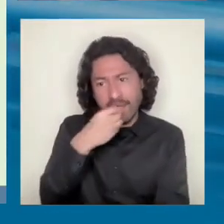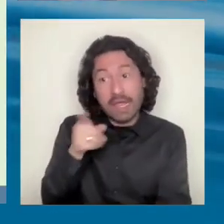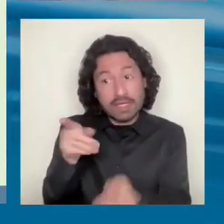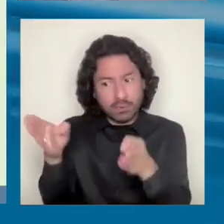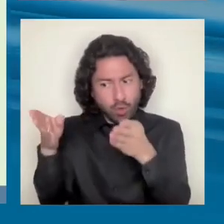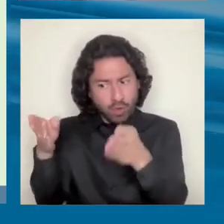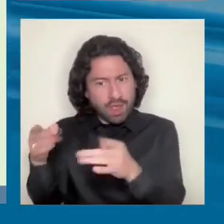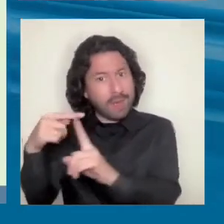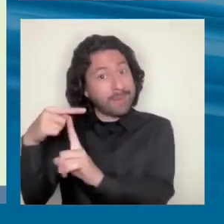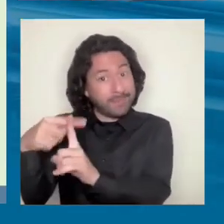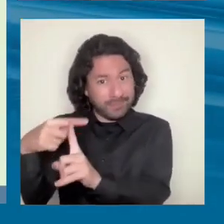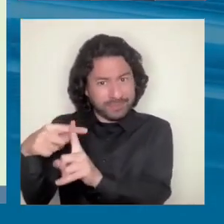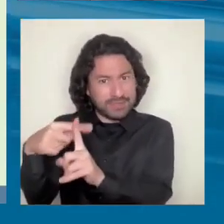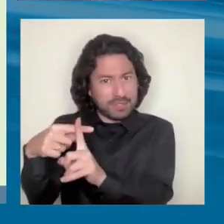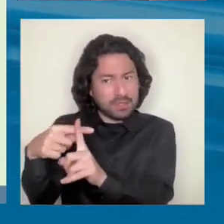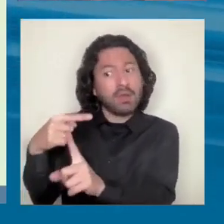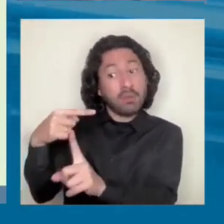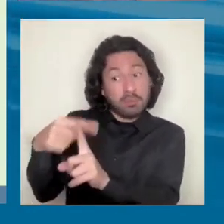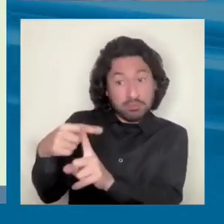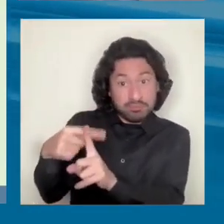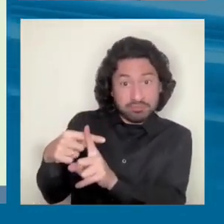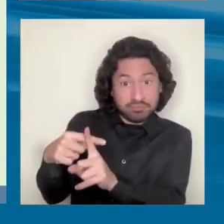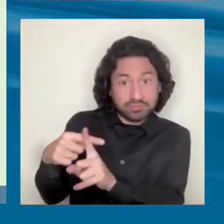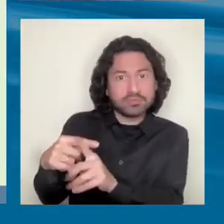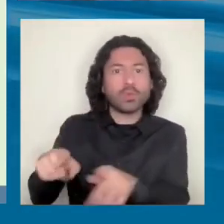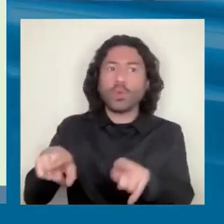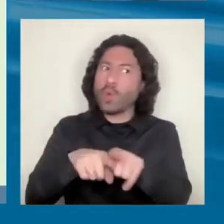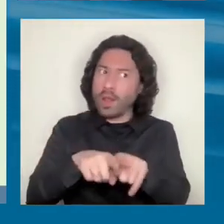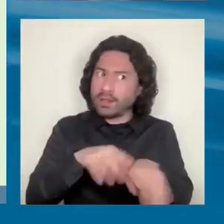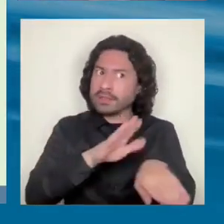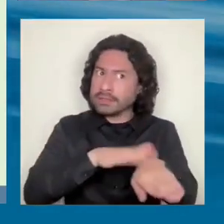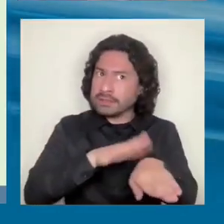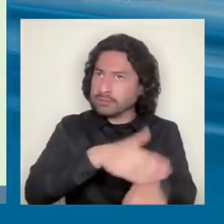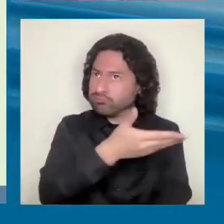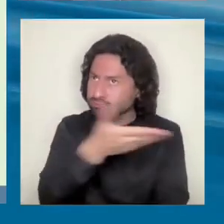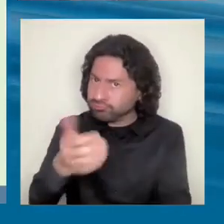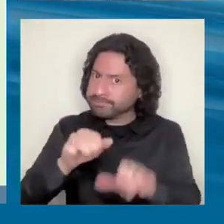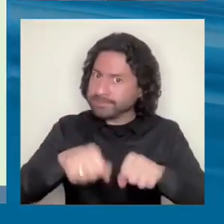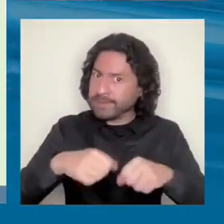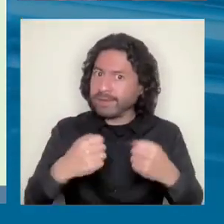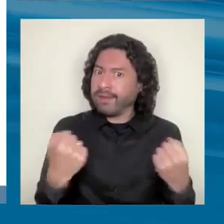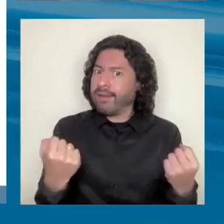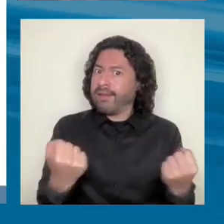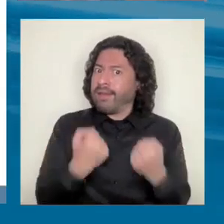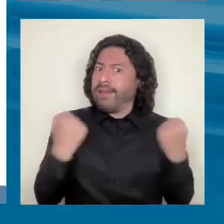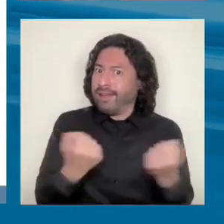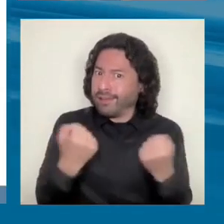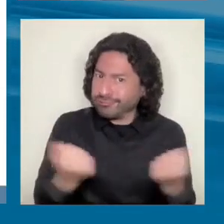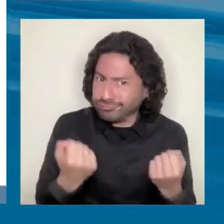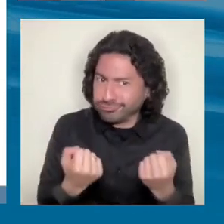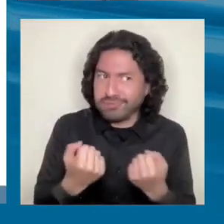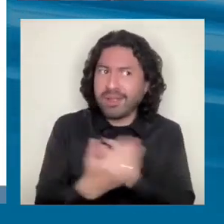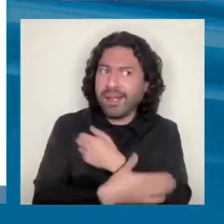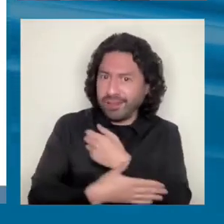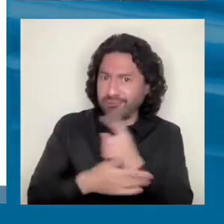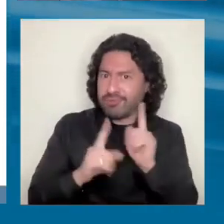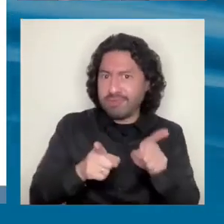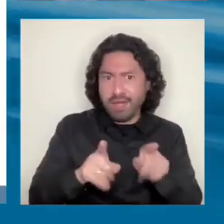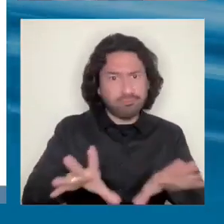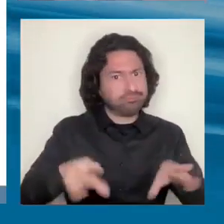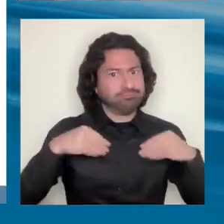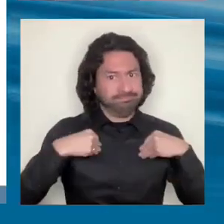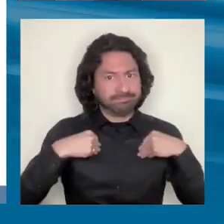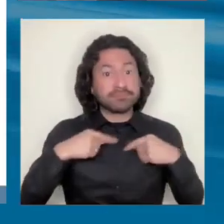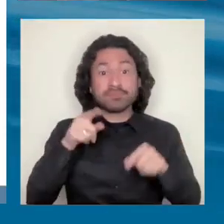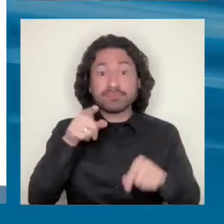pero no solo optimista sino del llamado a la acción de cosas que son tareas que los países deben hacer. Y el